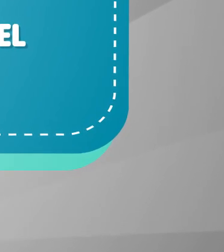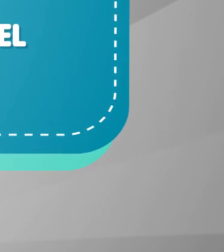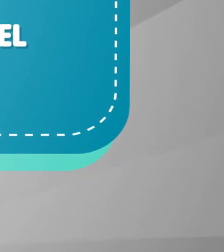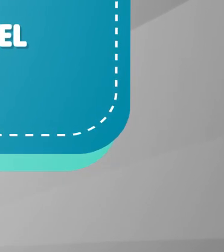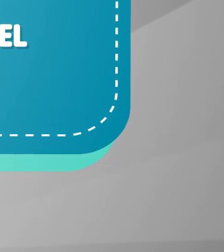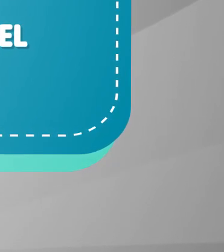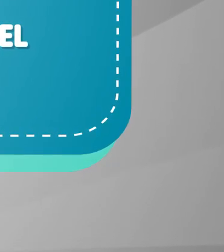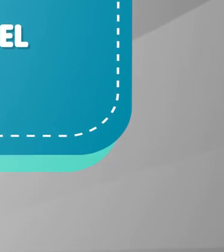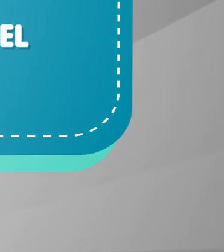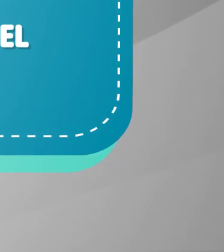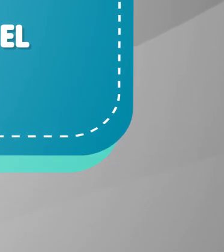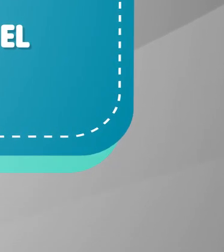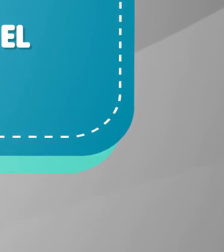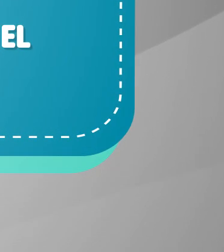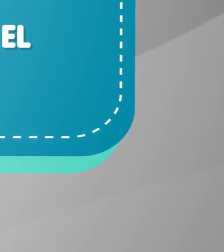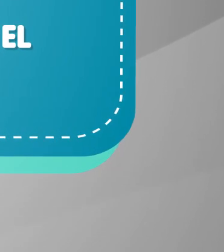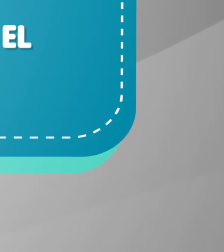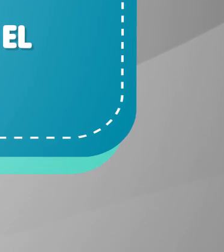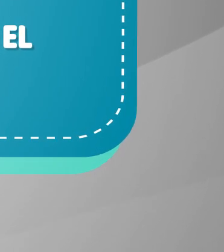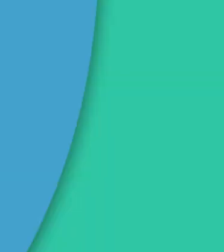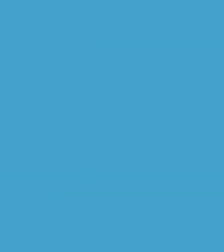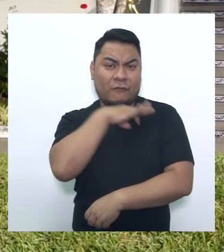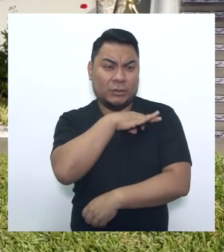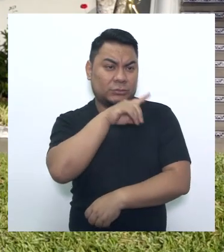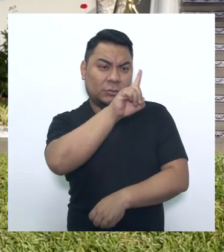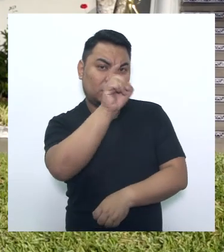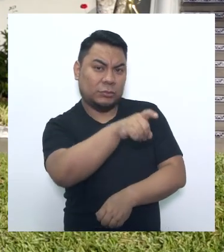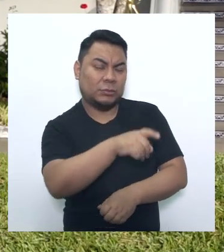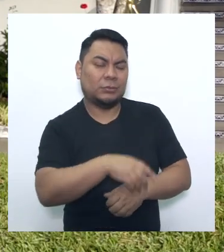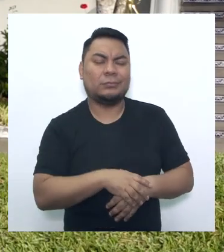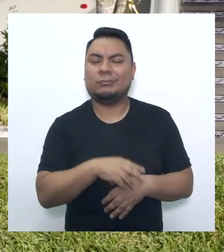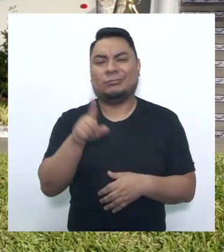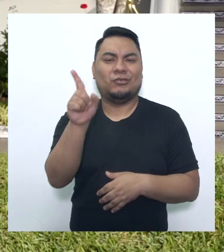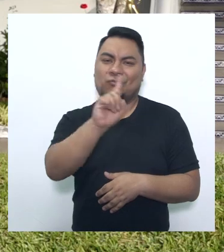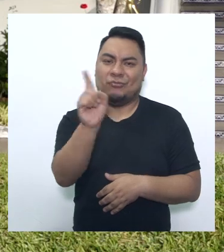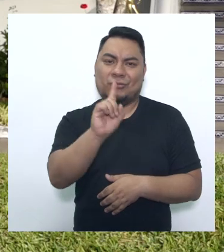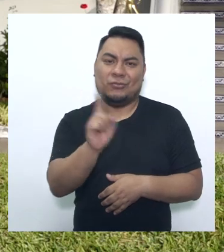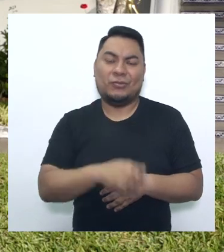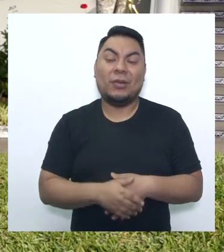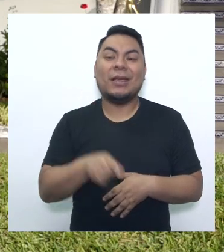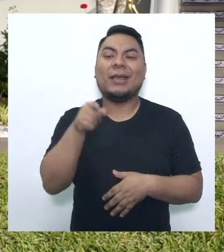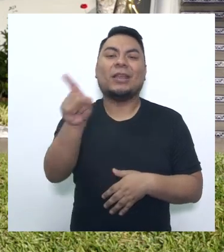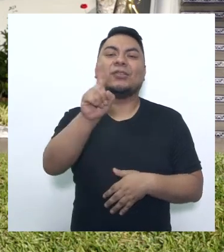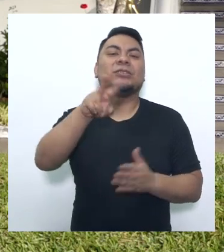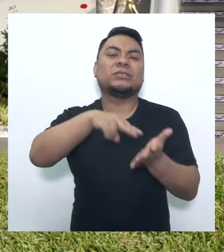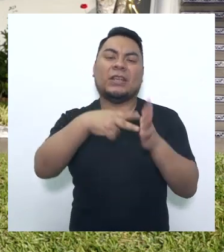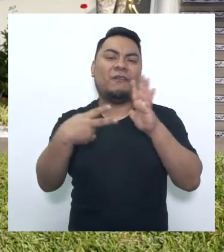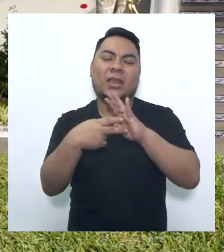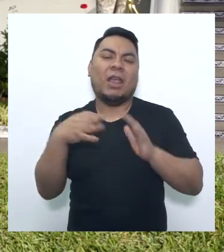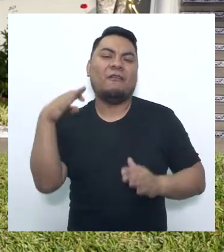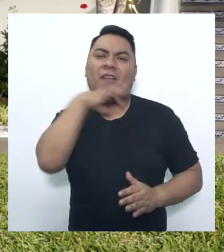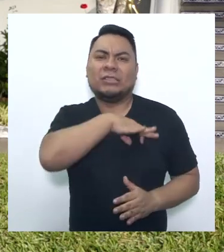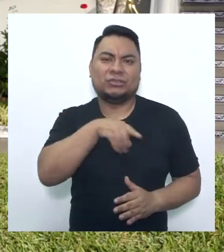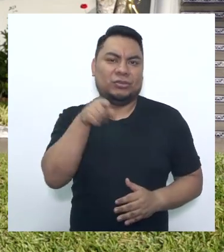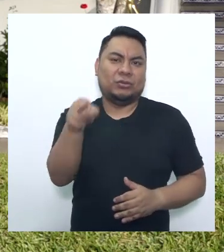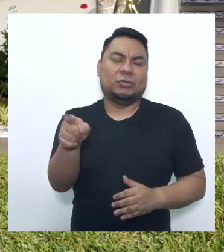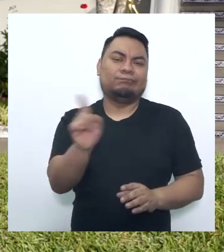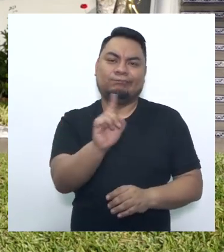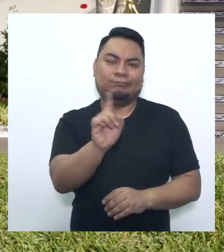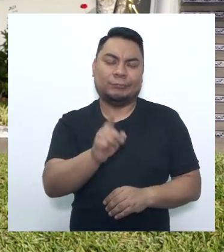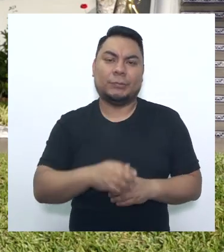¿podré enunciar este hecho por el delito de estafa? No, este hecho no constituye el delito de estafa.